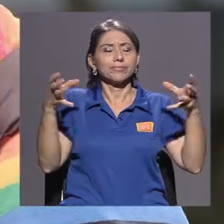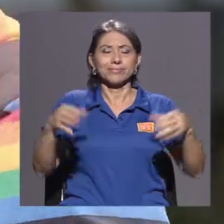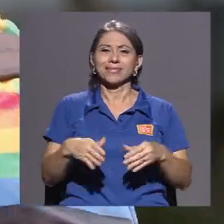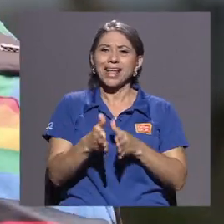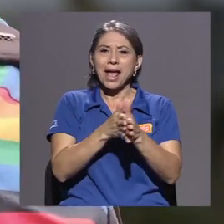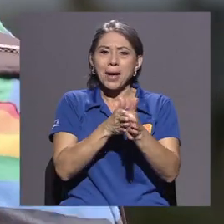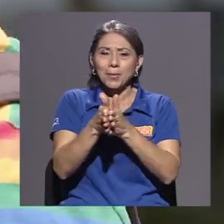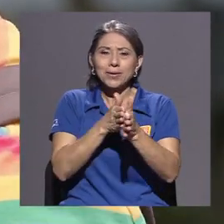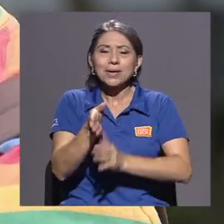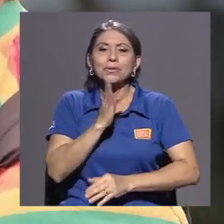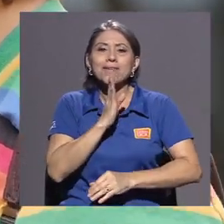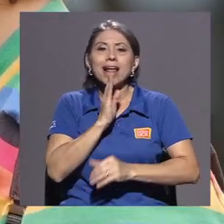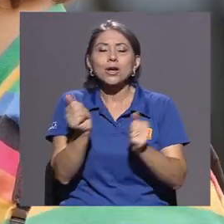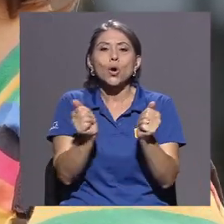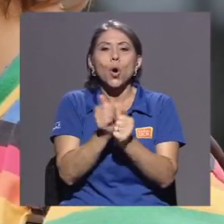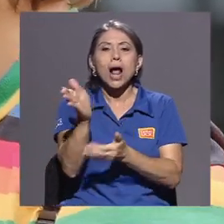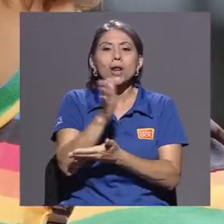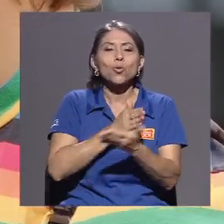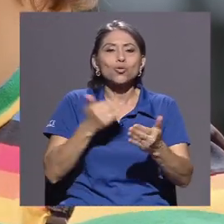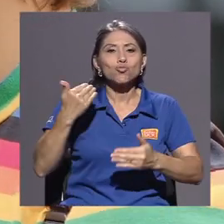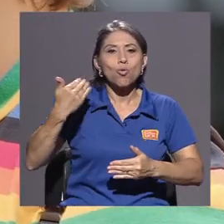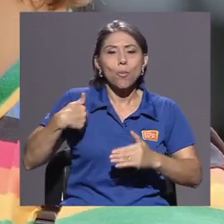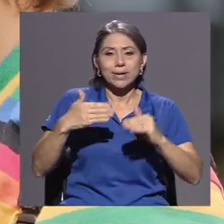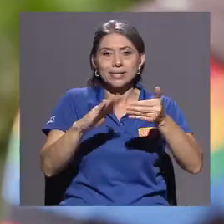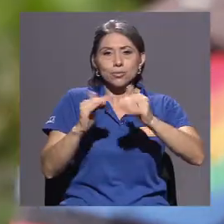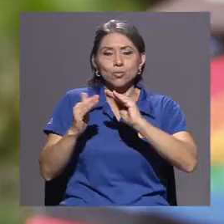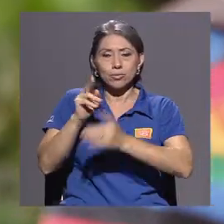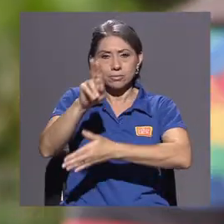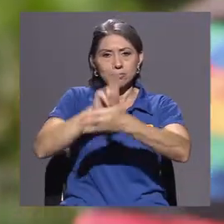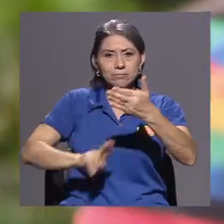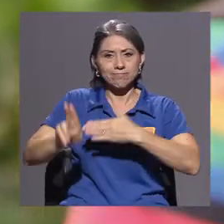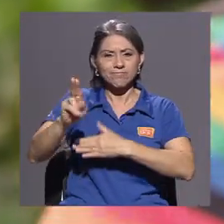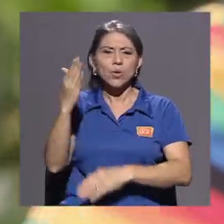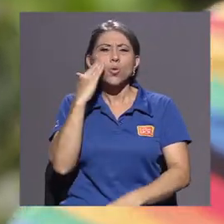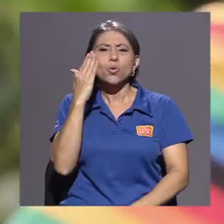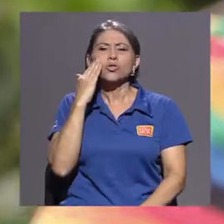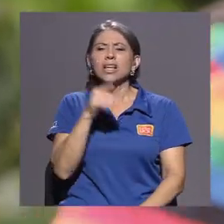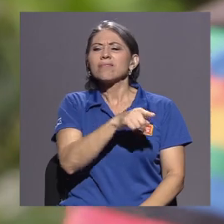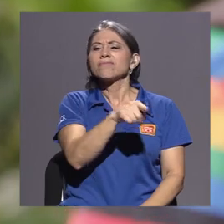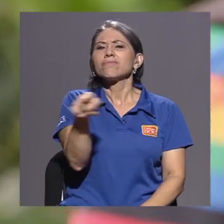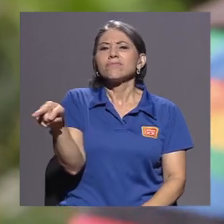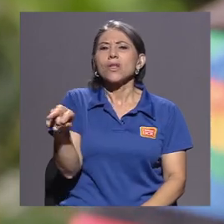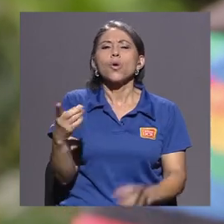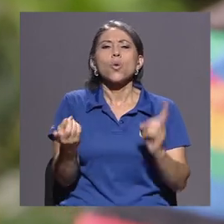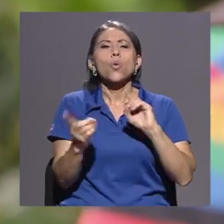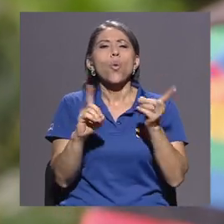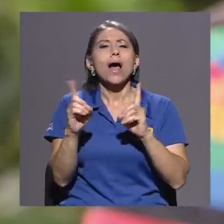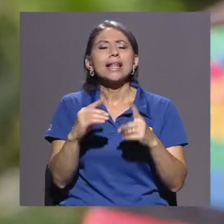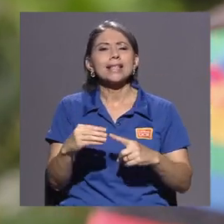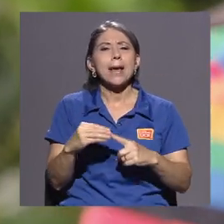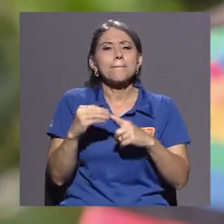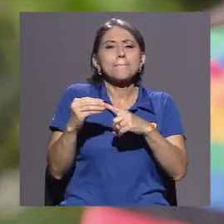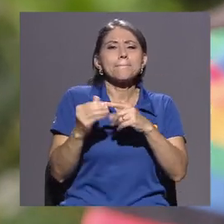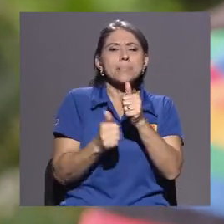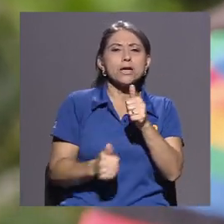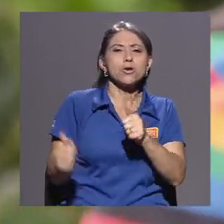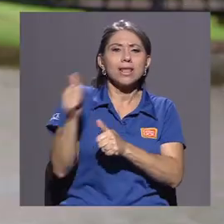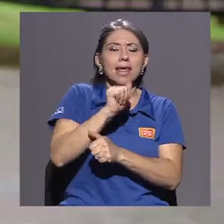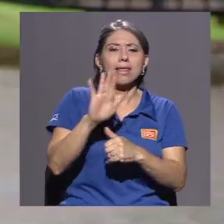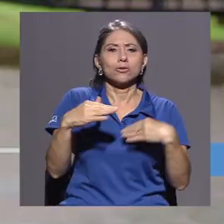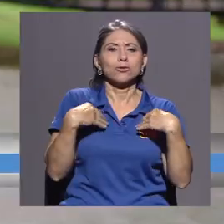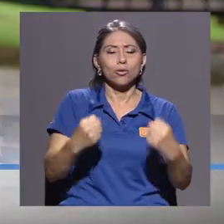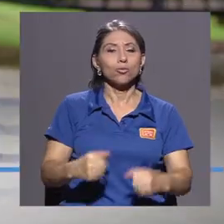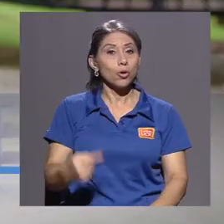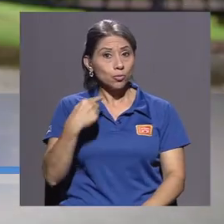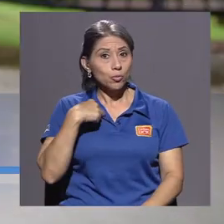Aprovechamos para conversar con algunos hombres de la comunidad universitaria para conocer cuál es la prioridad que le dan a su salud. Yo